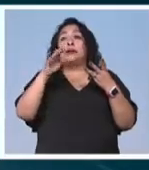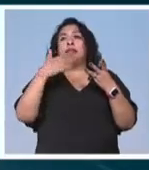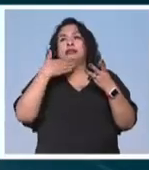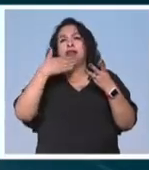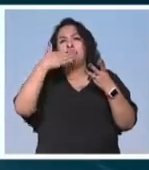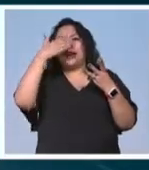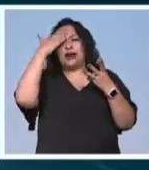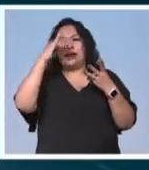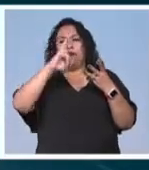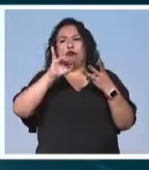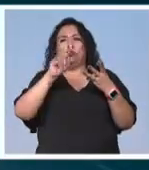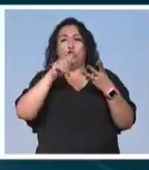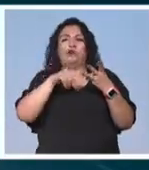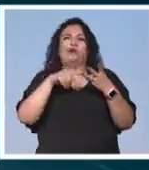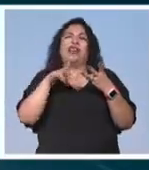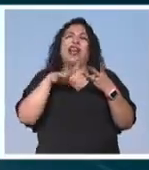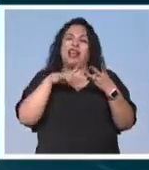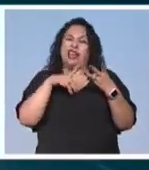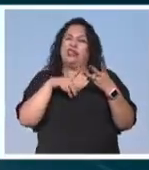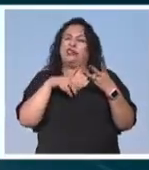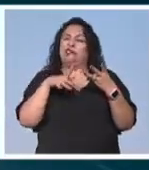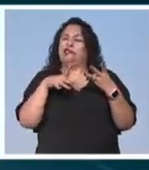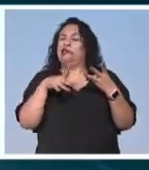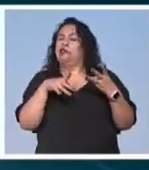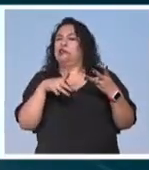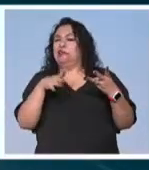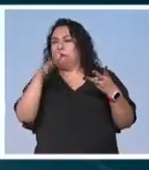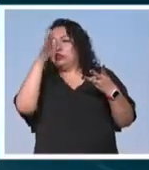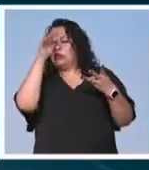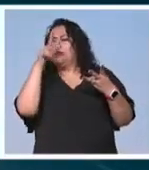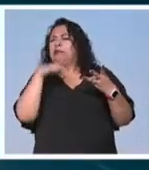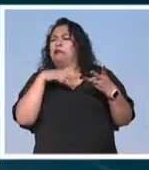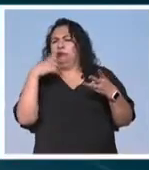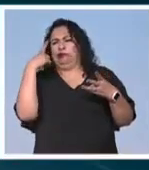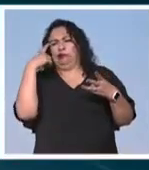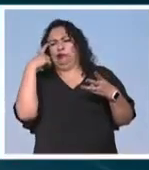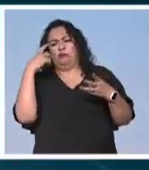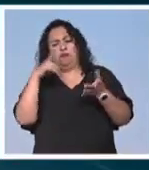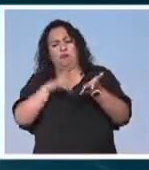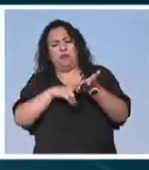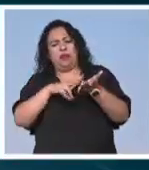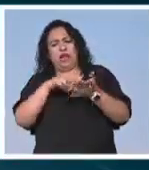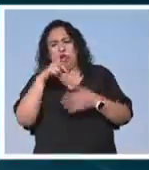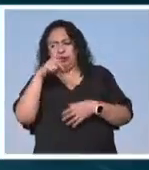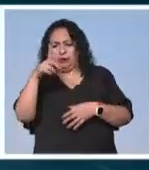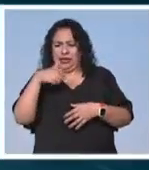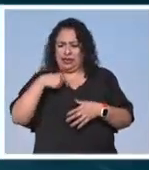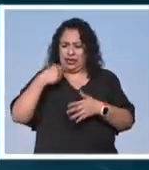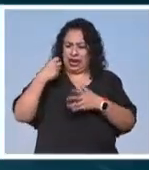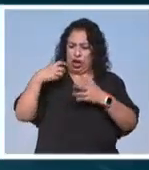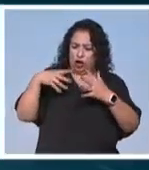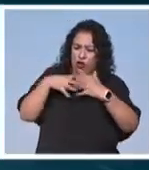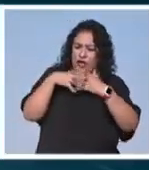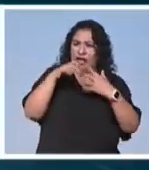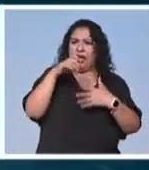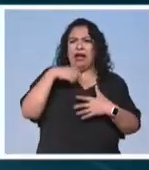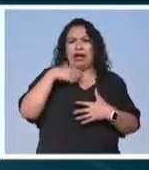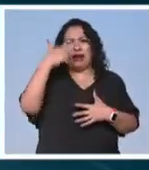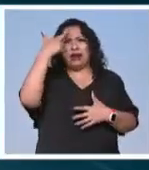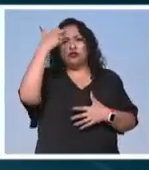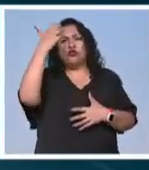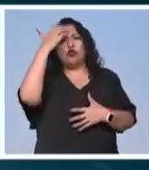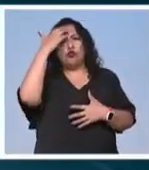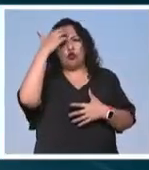Yusuf quienes pese a sus diferencias son capaces de cuestionar desde la ética espiritual de su lucha hasta las razones del